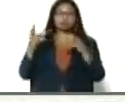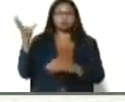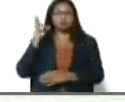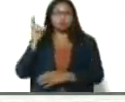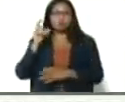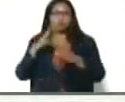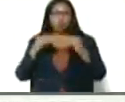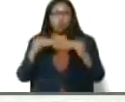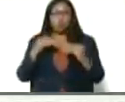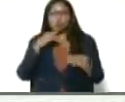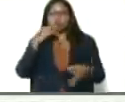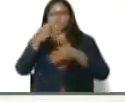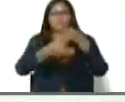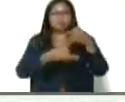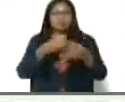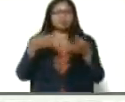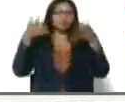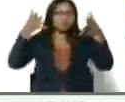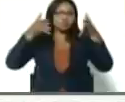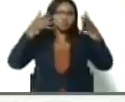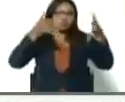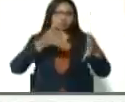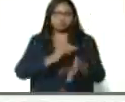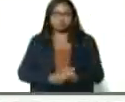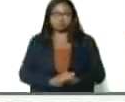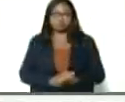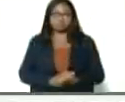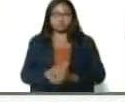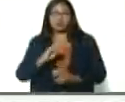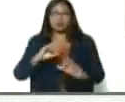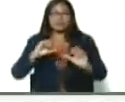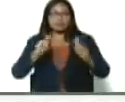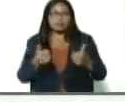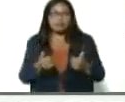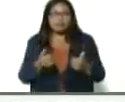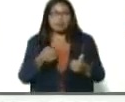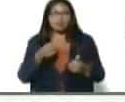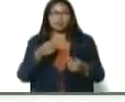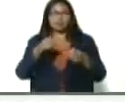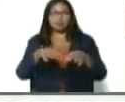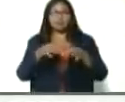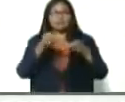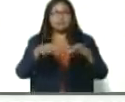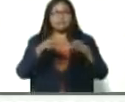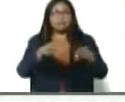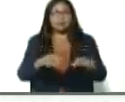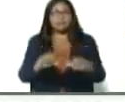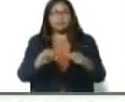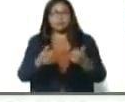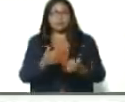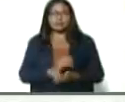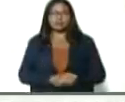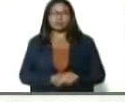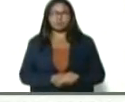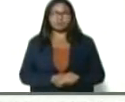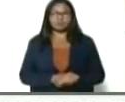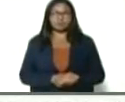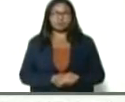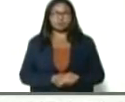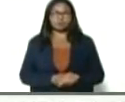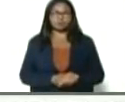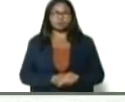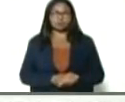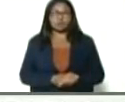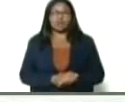escuchando, sus sabias orientaciones. Iniciamos el plan de cosecha del ciclo norte verano, con un rubro, el